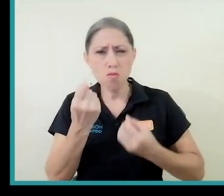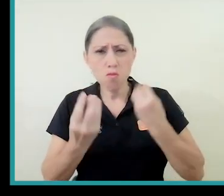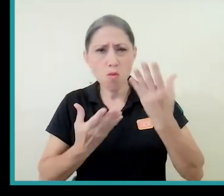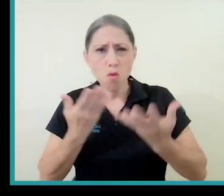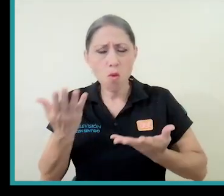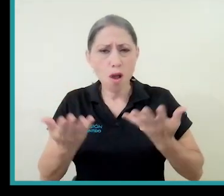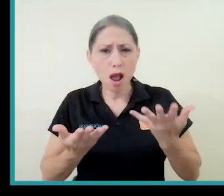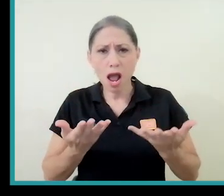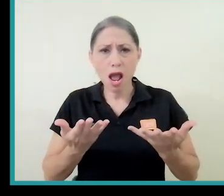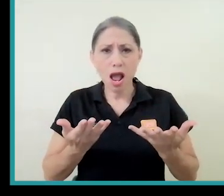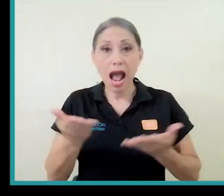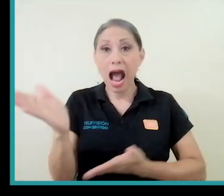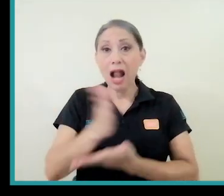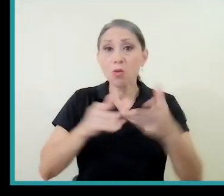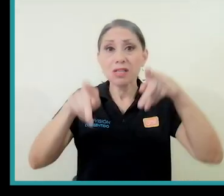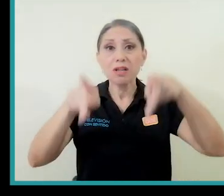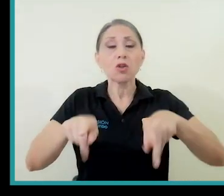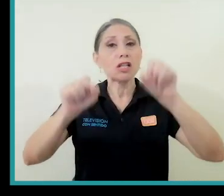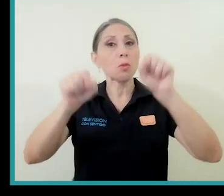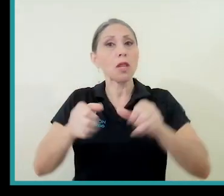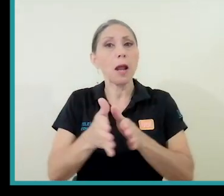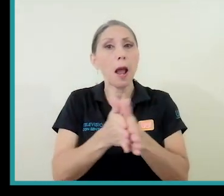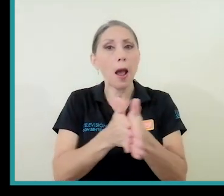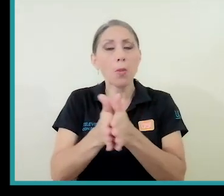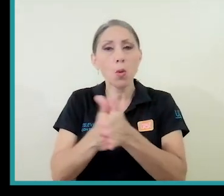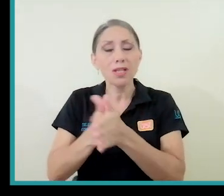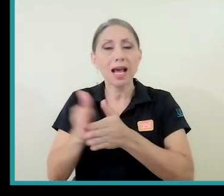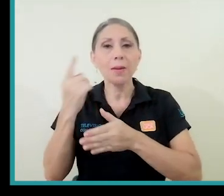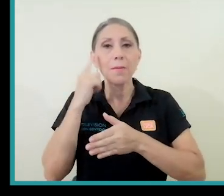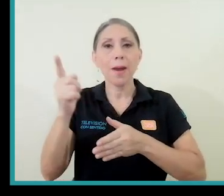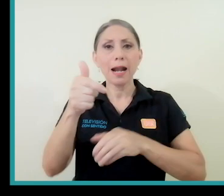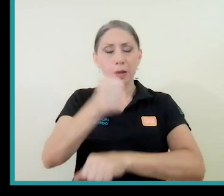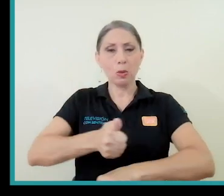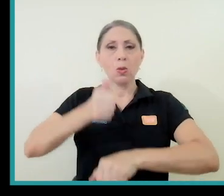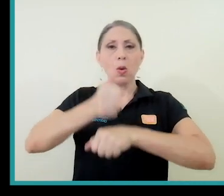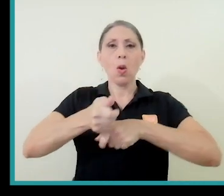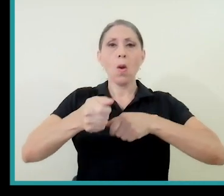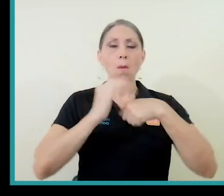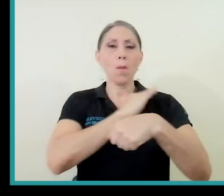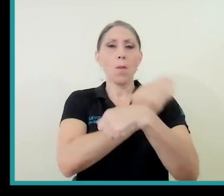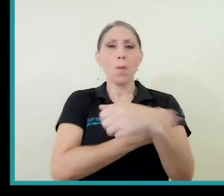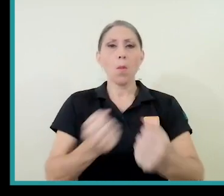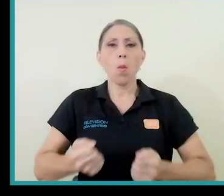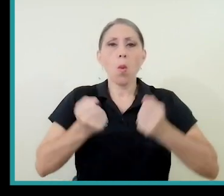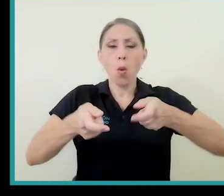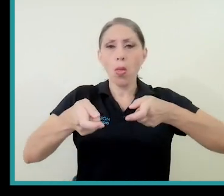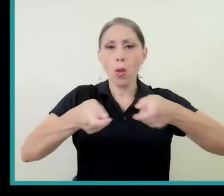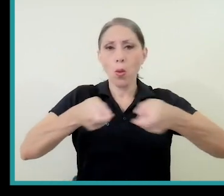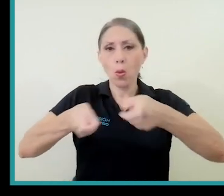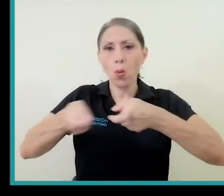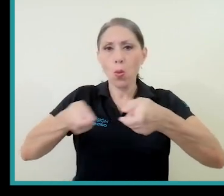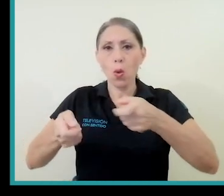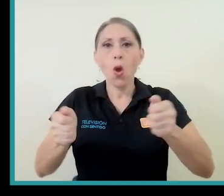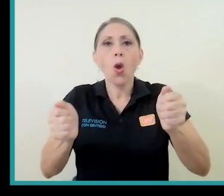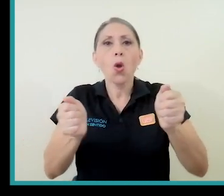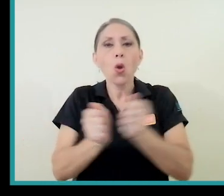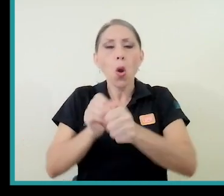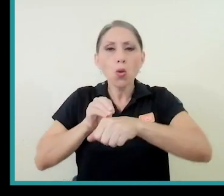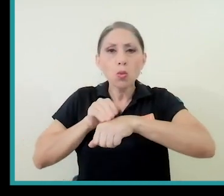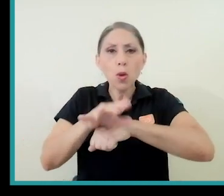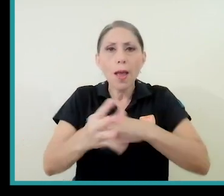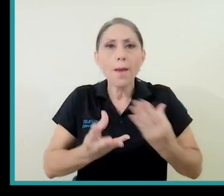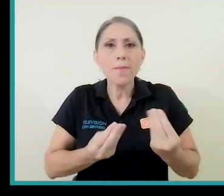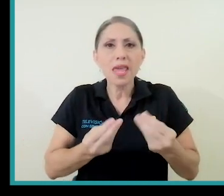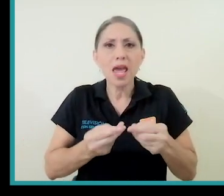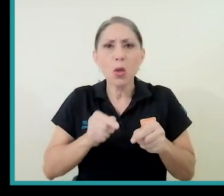podrían ser aprovechadas por algunas personas para consolidar su poder, su dominio y su control desde